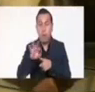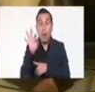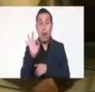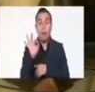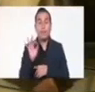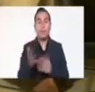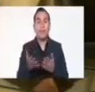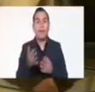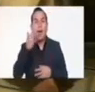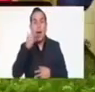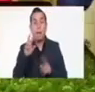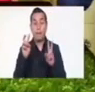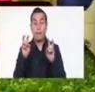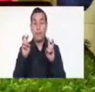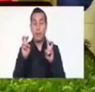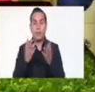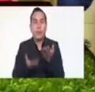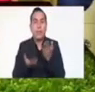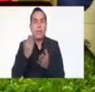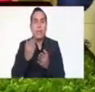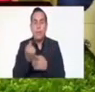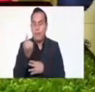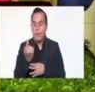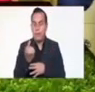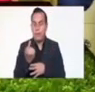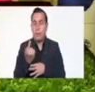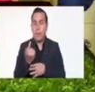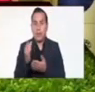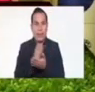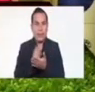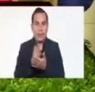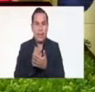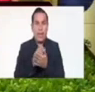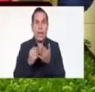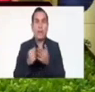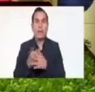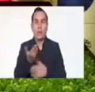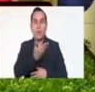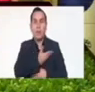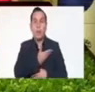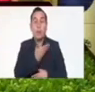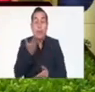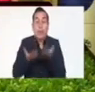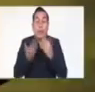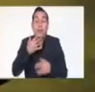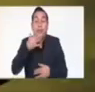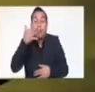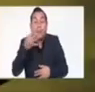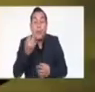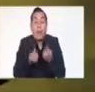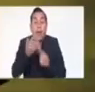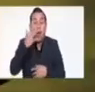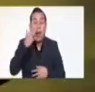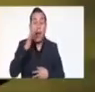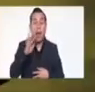país. Incluso en el tema de personas que pueden ser inocentes, evidentemente una microminoría, pero evidentemente las habrá. Eso es como que,